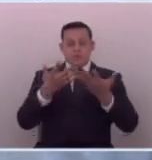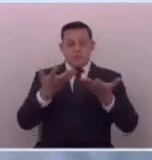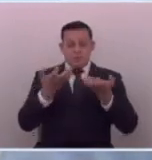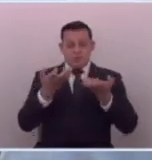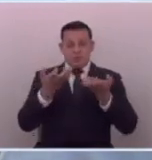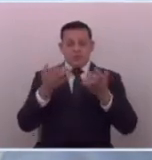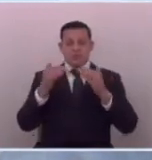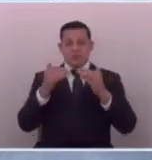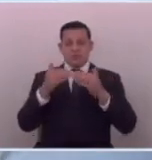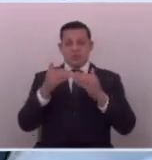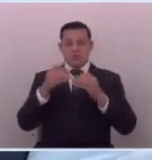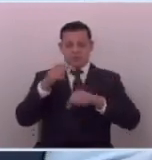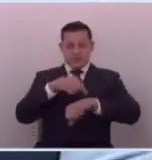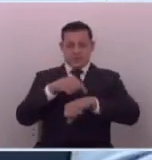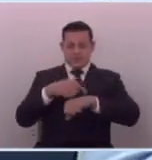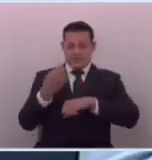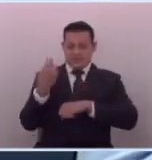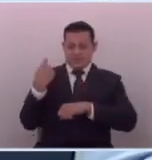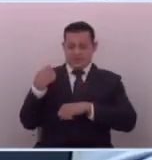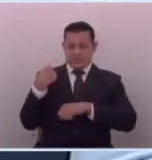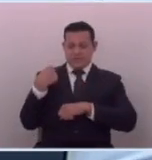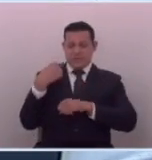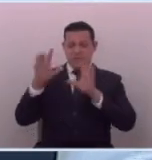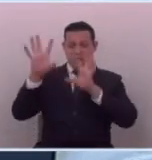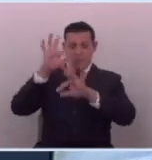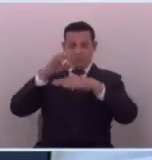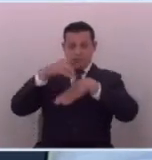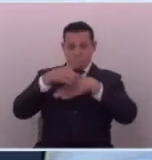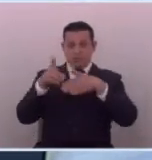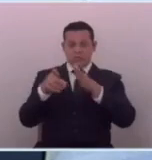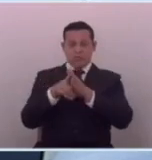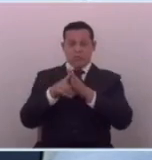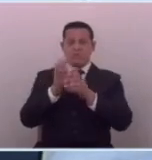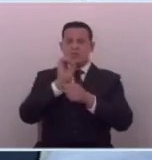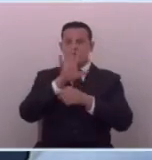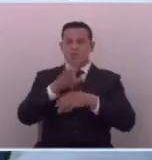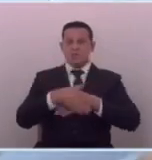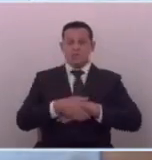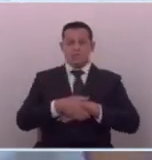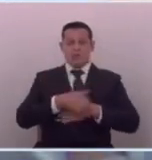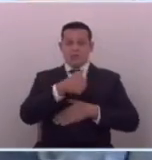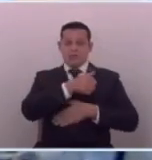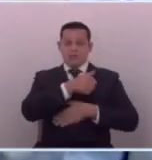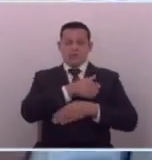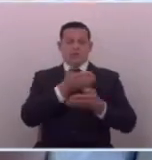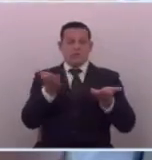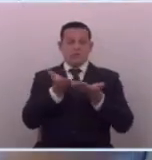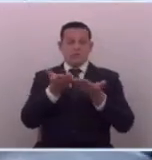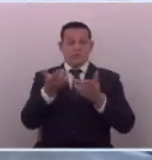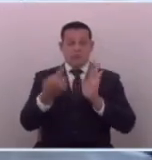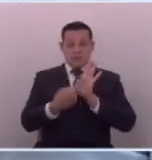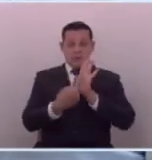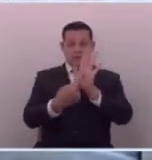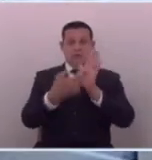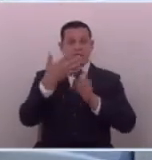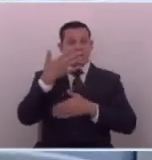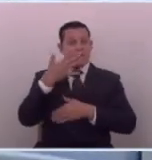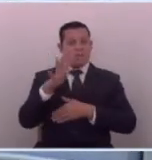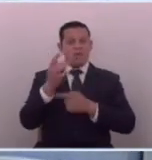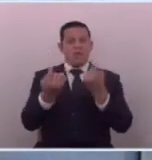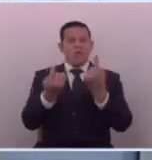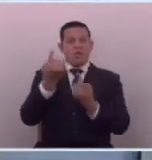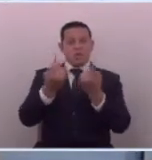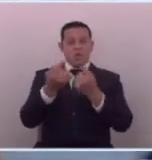hace un rato algún colega diputado decía miren hay que hacer y dar ejemplos de